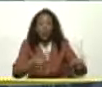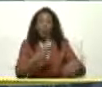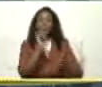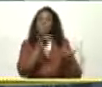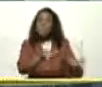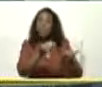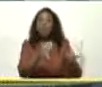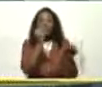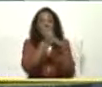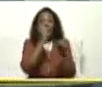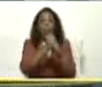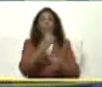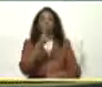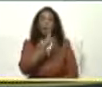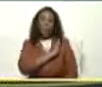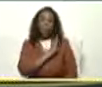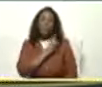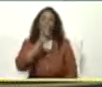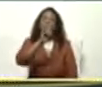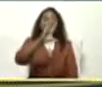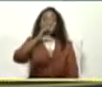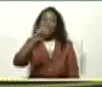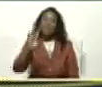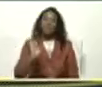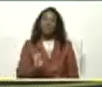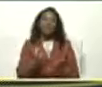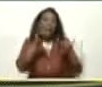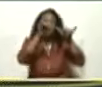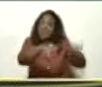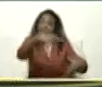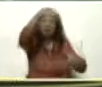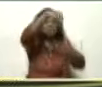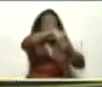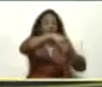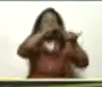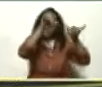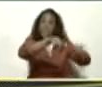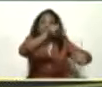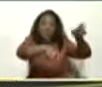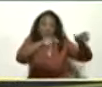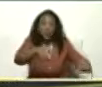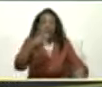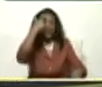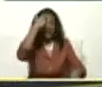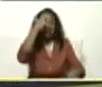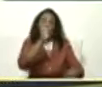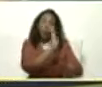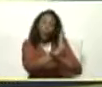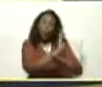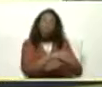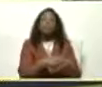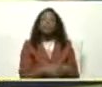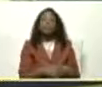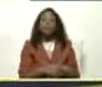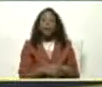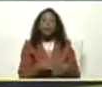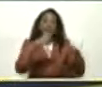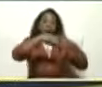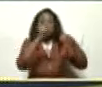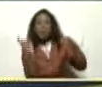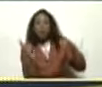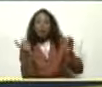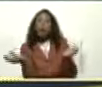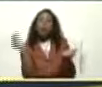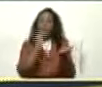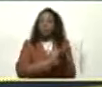universidad Claro Porque tiene que quedar En la propia universidad Tiene que ser estructural La universidad Correcto Si es externa Algún día